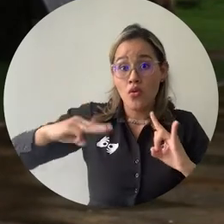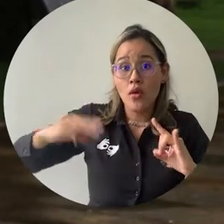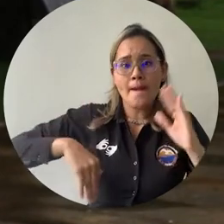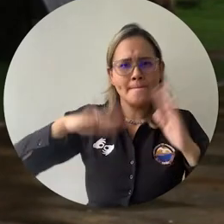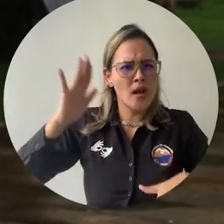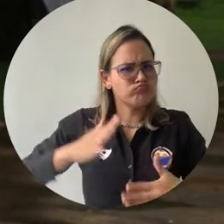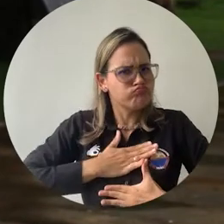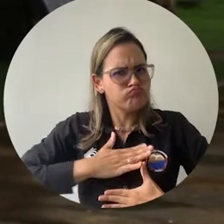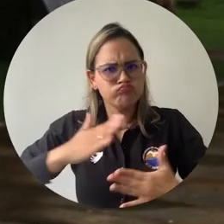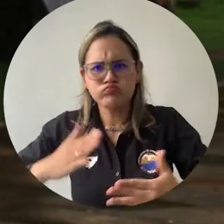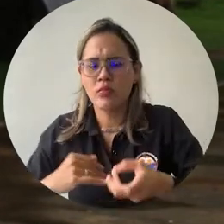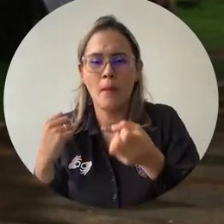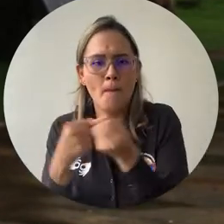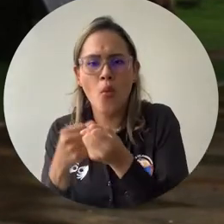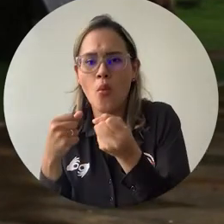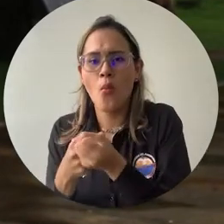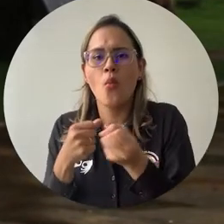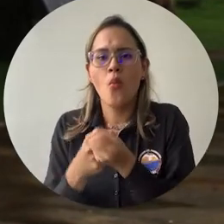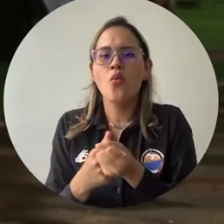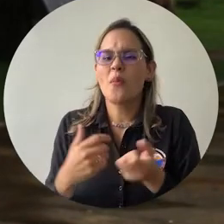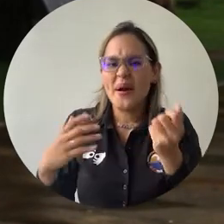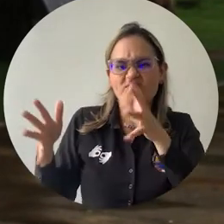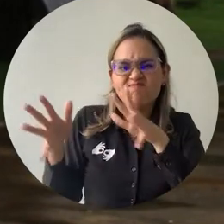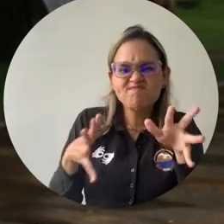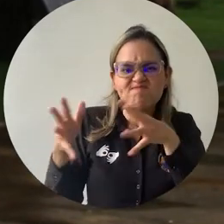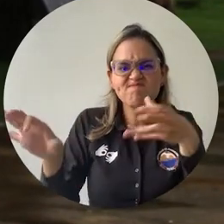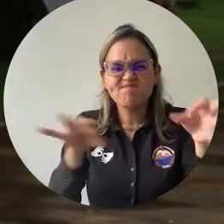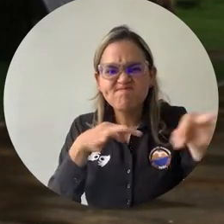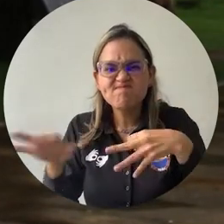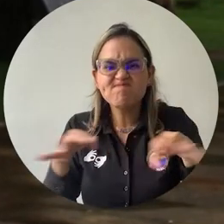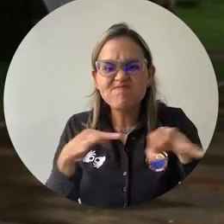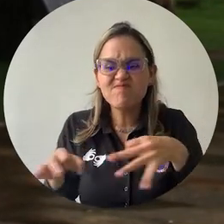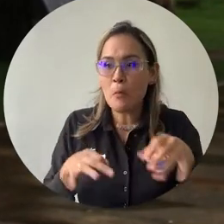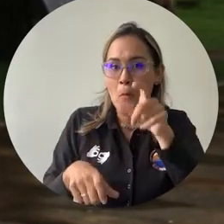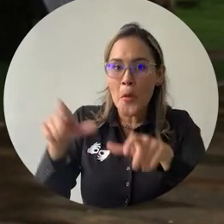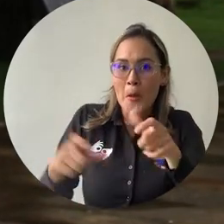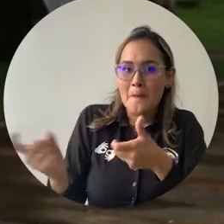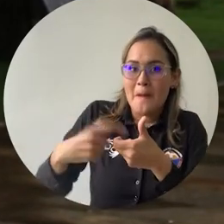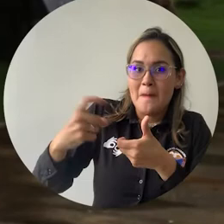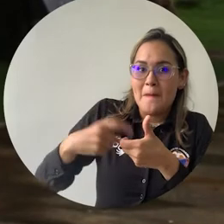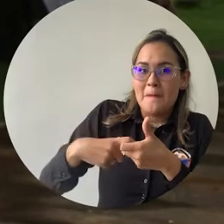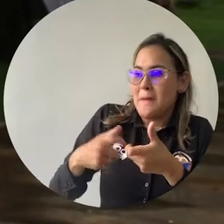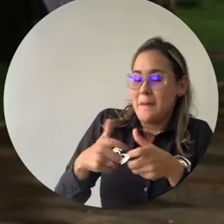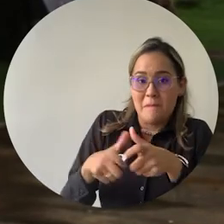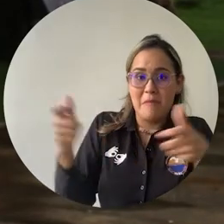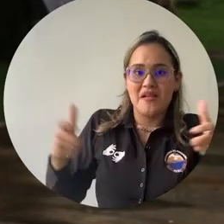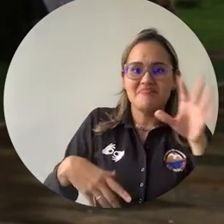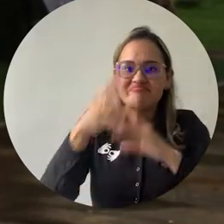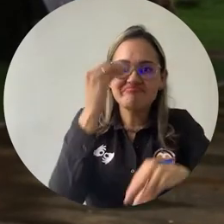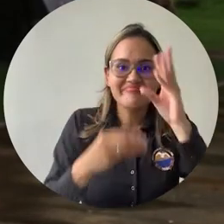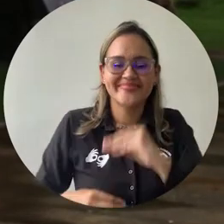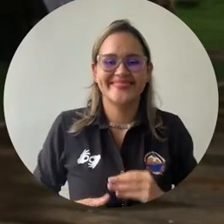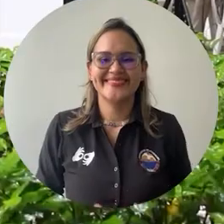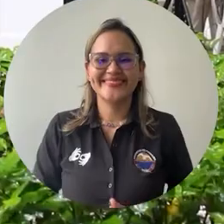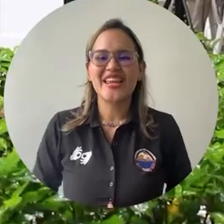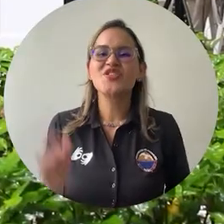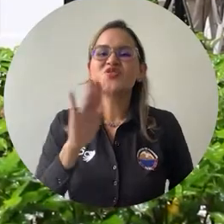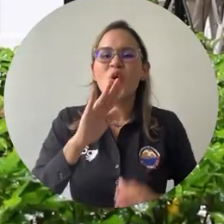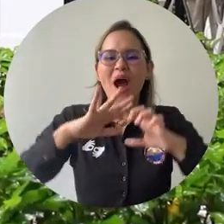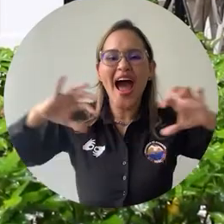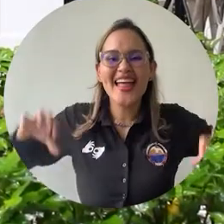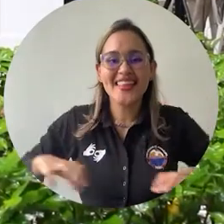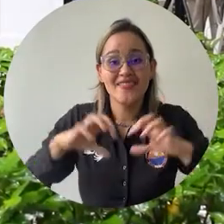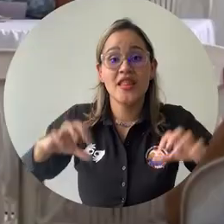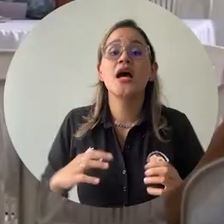está dando mucha parte de ella en el apoyo y en la enseñanza para estas nuevas personas que se están integrando en estos talleres de identificación de aves. La